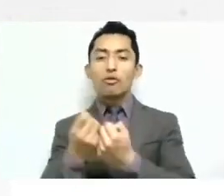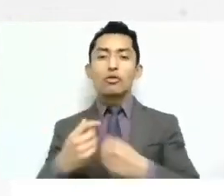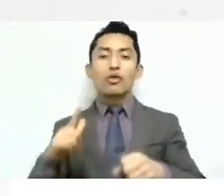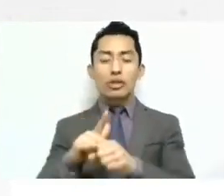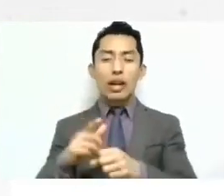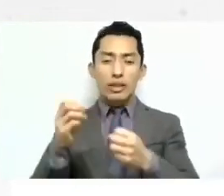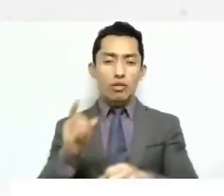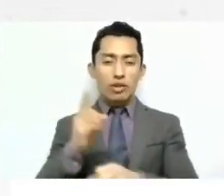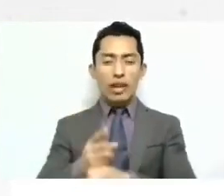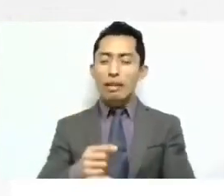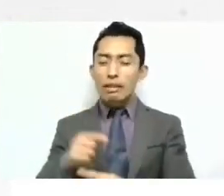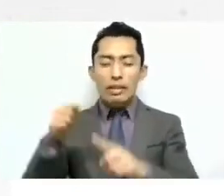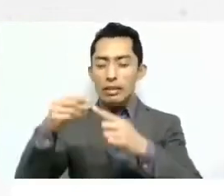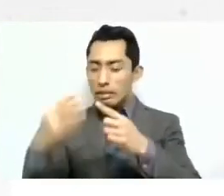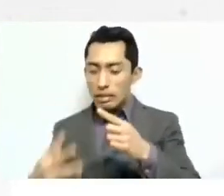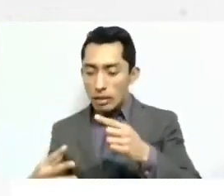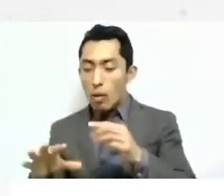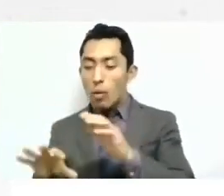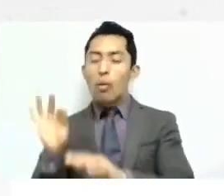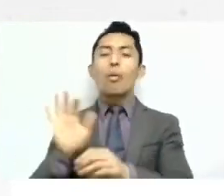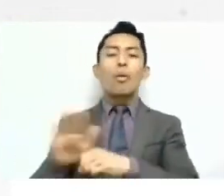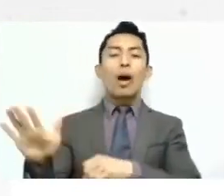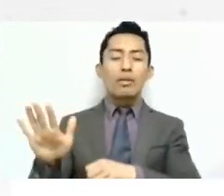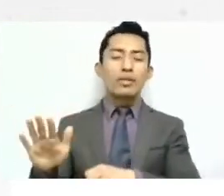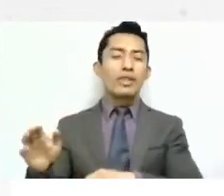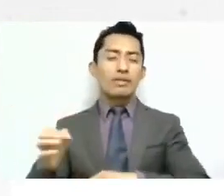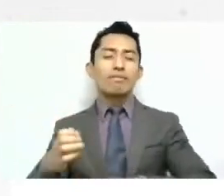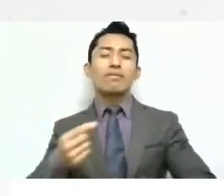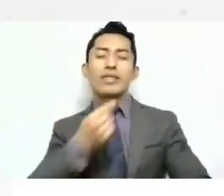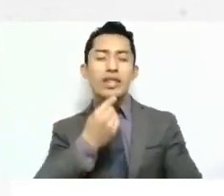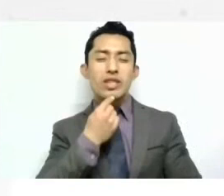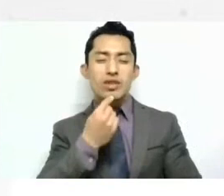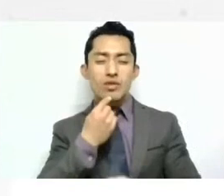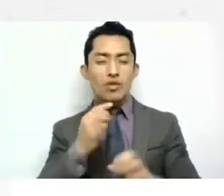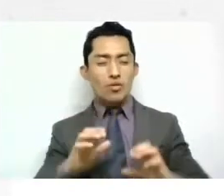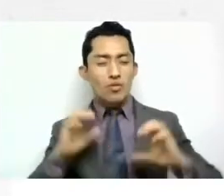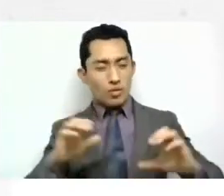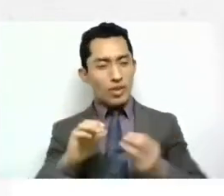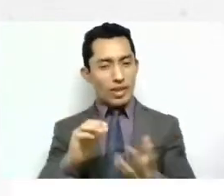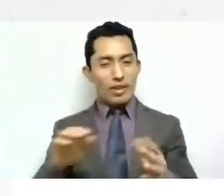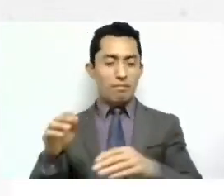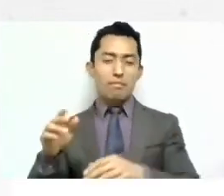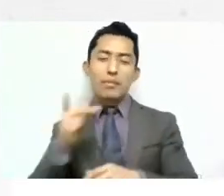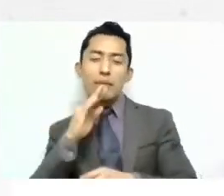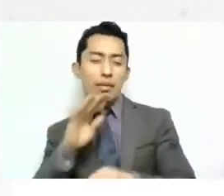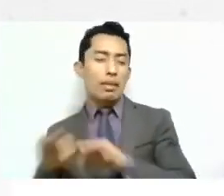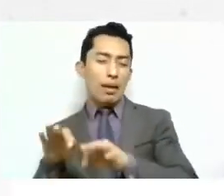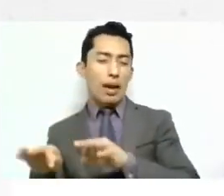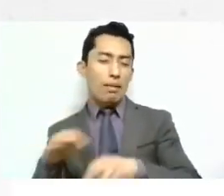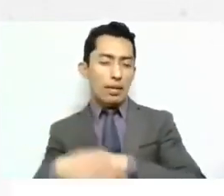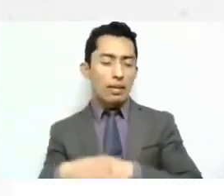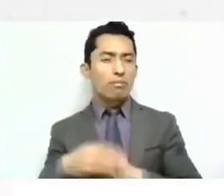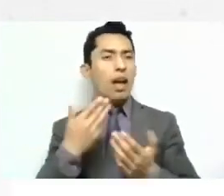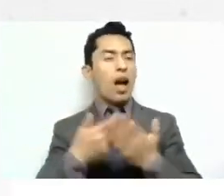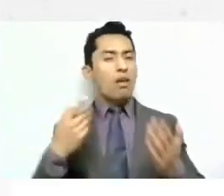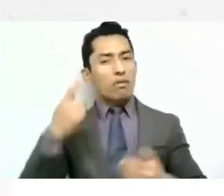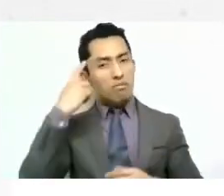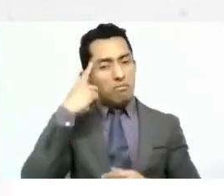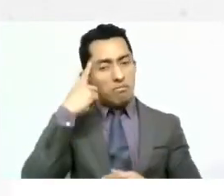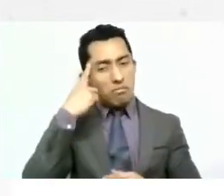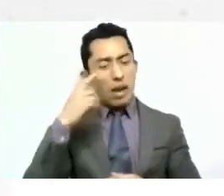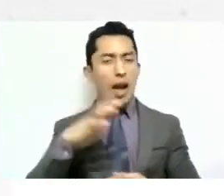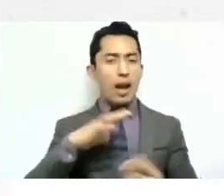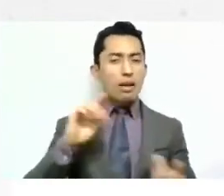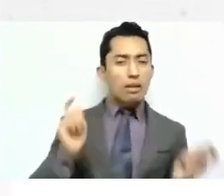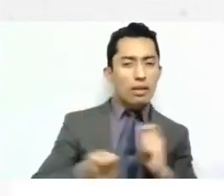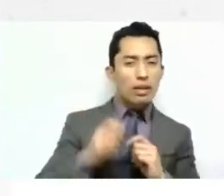guarderías, ayuda a ser más dinámico, a conocer mejor cómo ha evolucionado, si es que ha evolucionado,